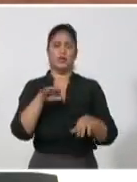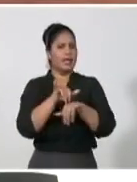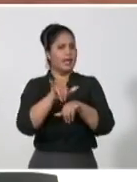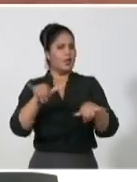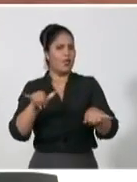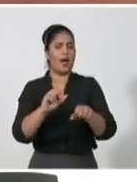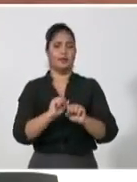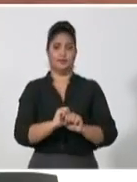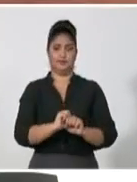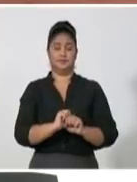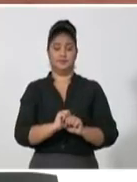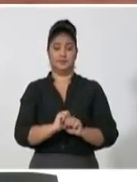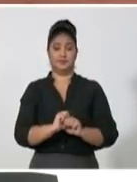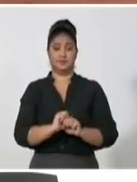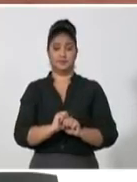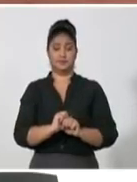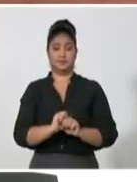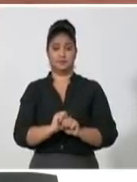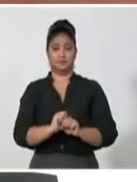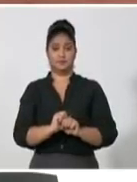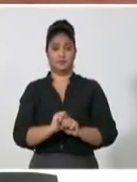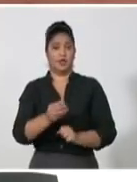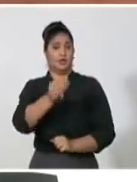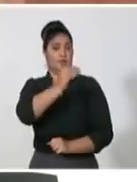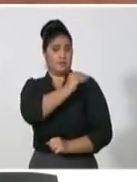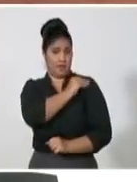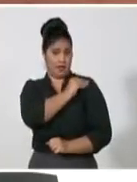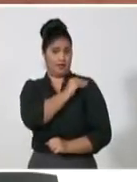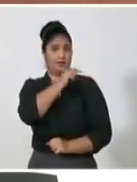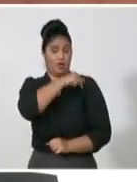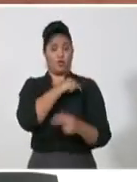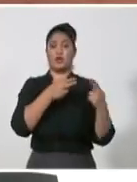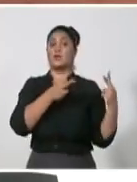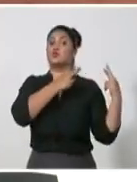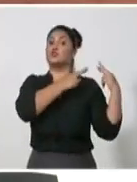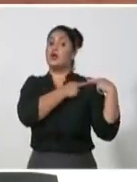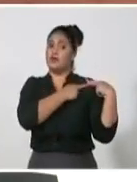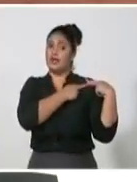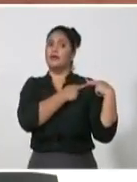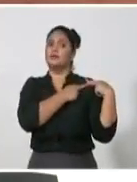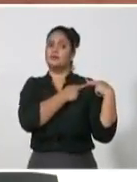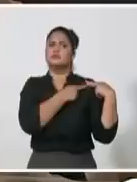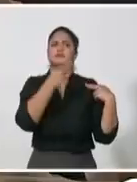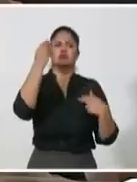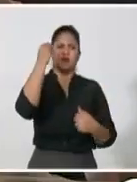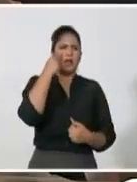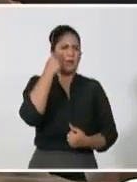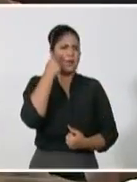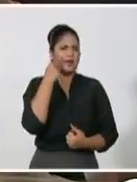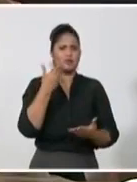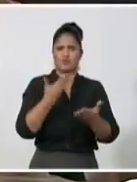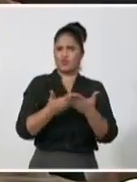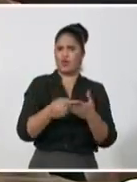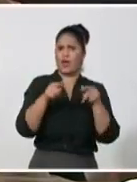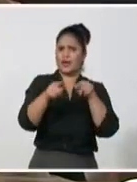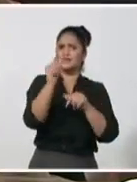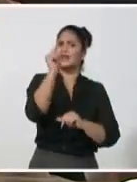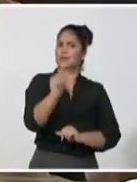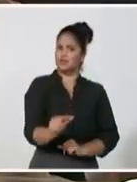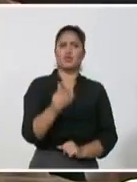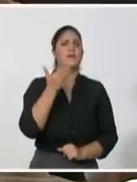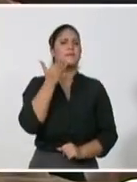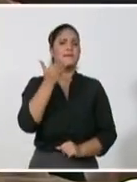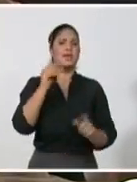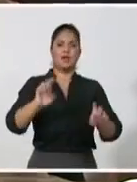evalúe, a la hora de evaluar el desempeño de los cuadros y de los jefes, que ese elemento forme parte de la evaluación. Entre los propósitos de la